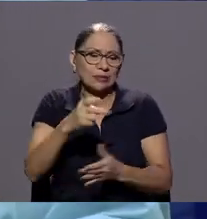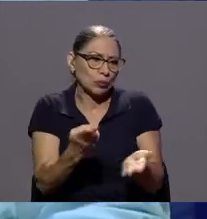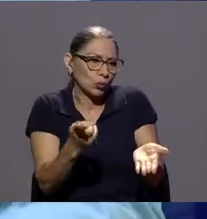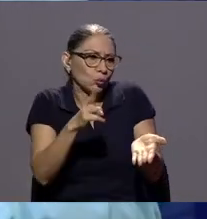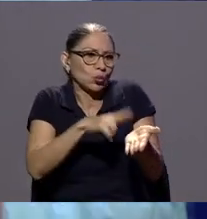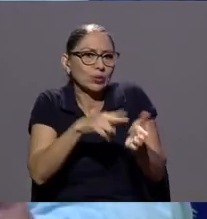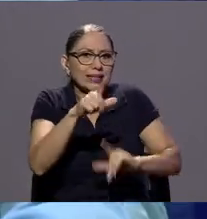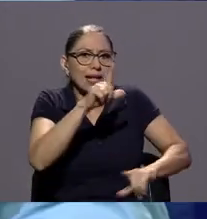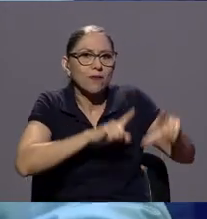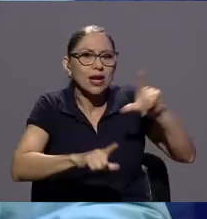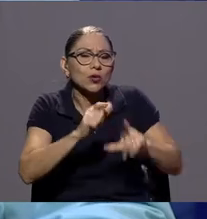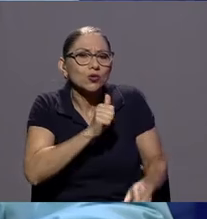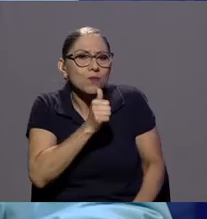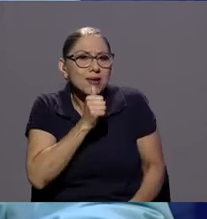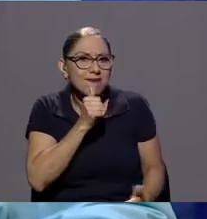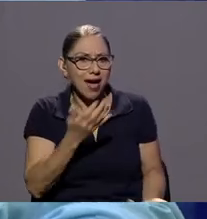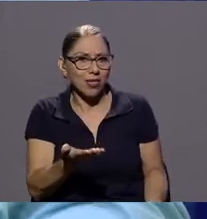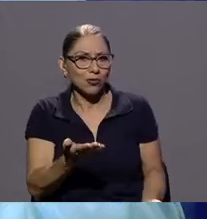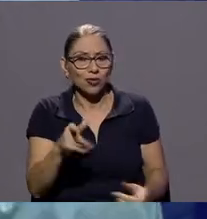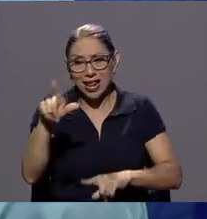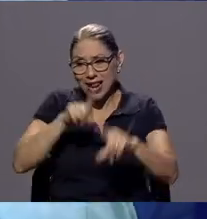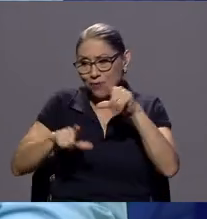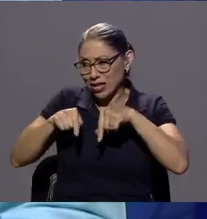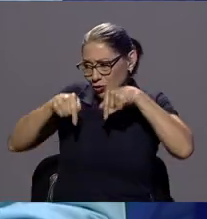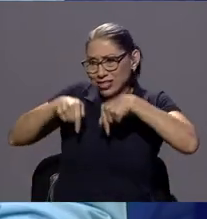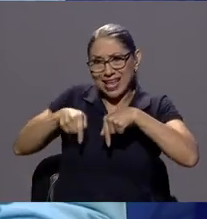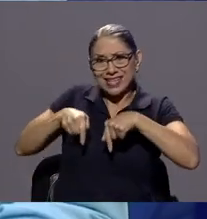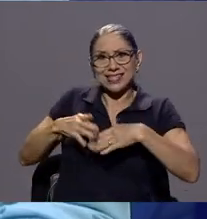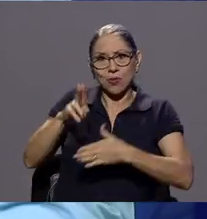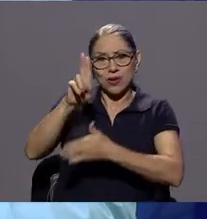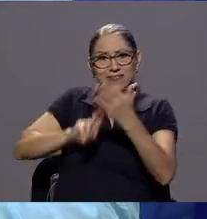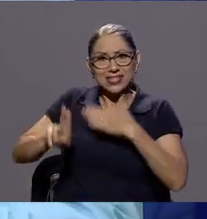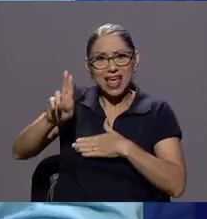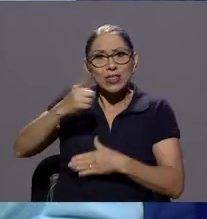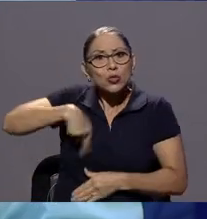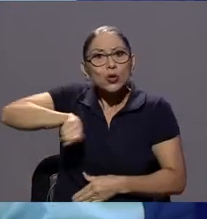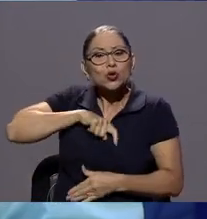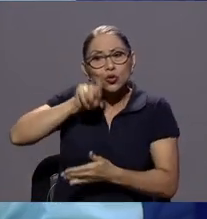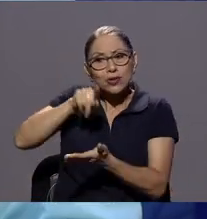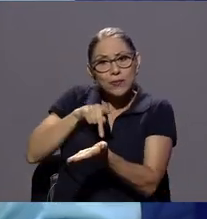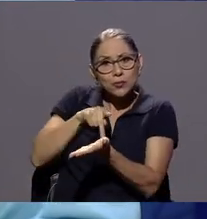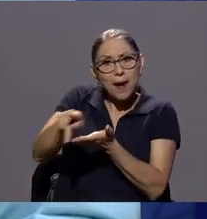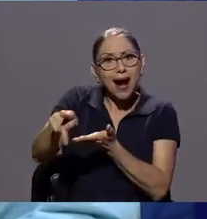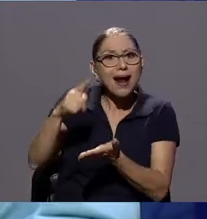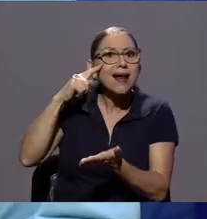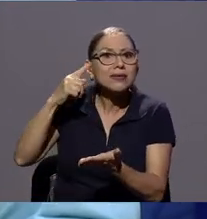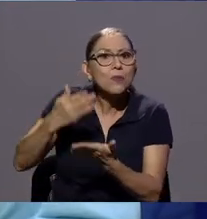laboratorios de esta misma universidad en donde tenemos que pagar las pruebas para determinar